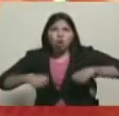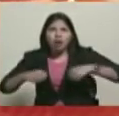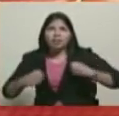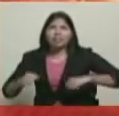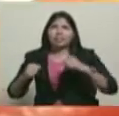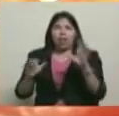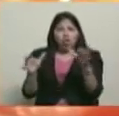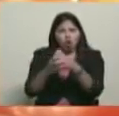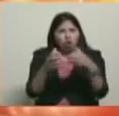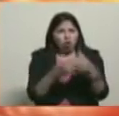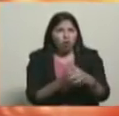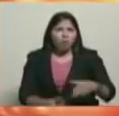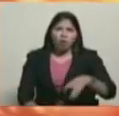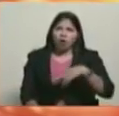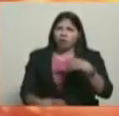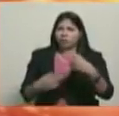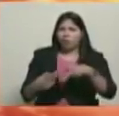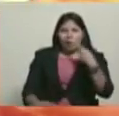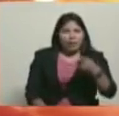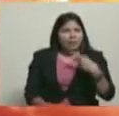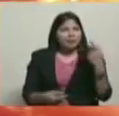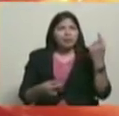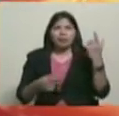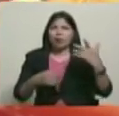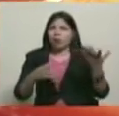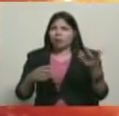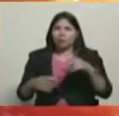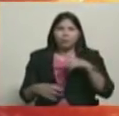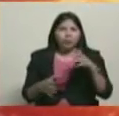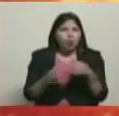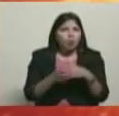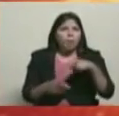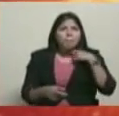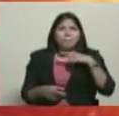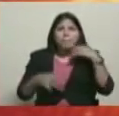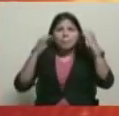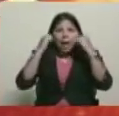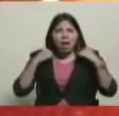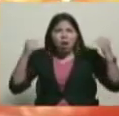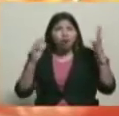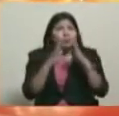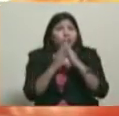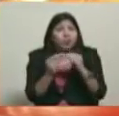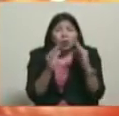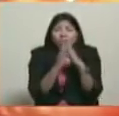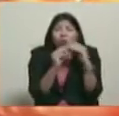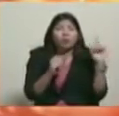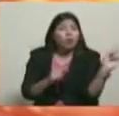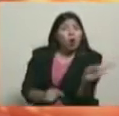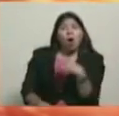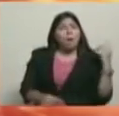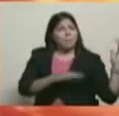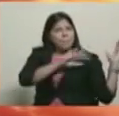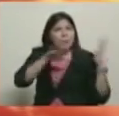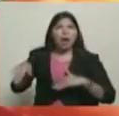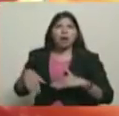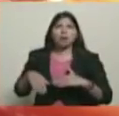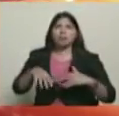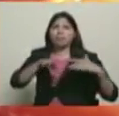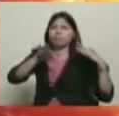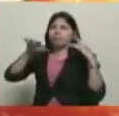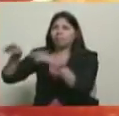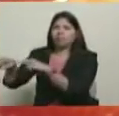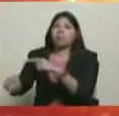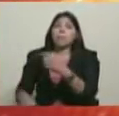sociales, que se venga la juventud, que se vengan las milicias y los milicianos para acá, porque ellos dicen que vienen para el Palacio de Miraflores. Creen que es muy fácil